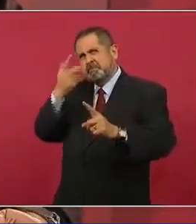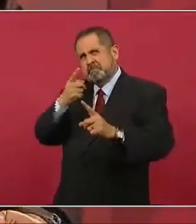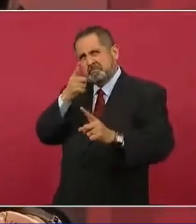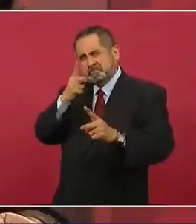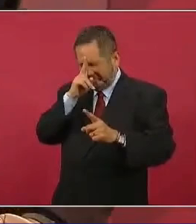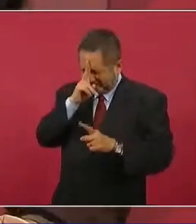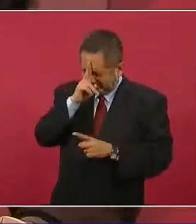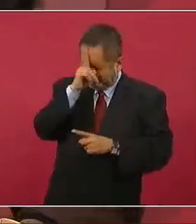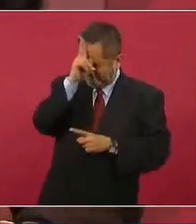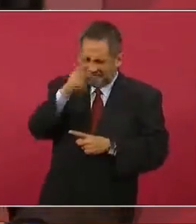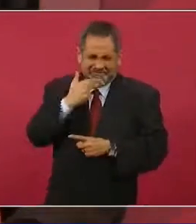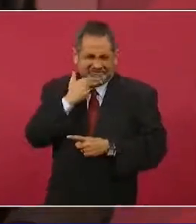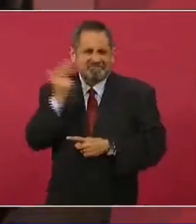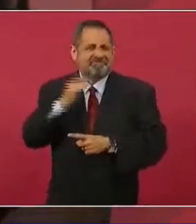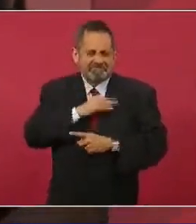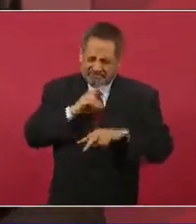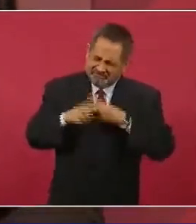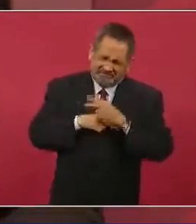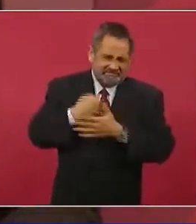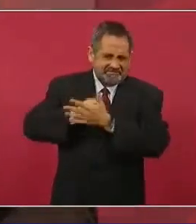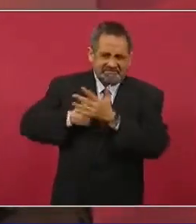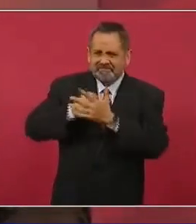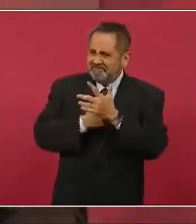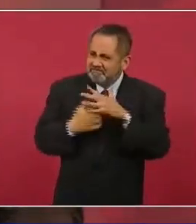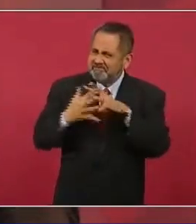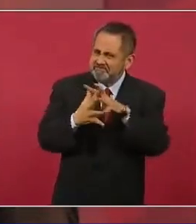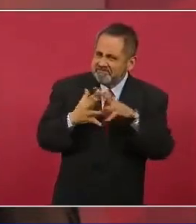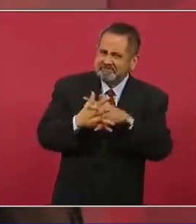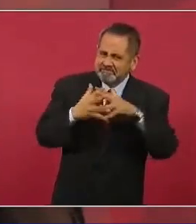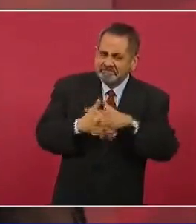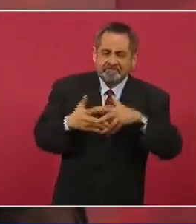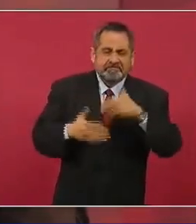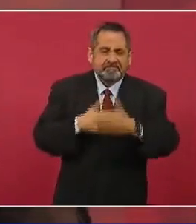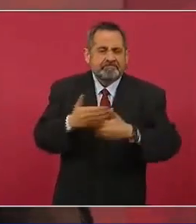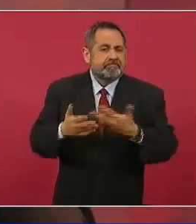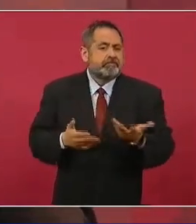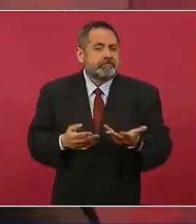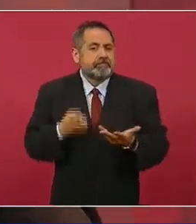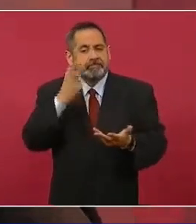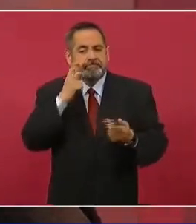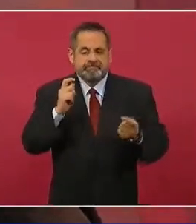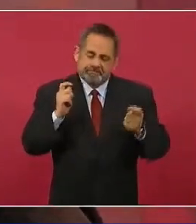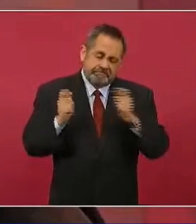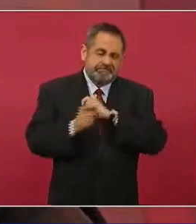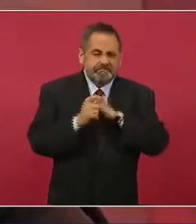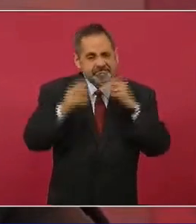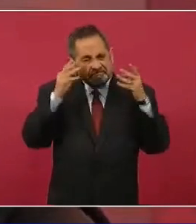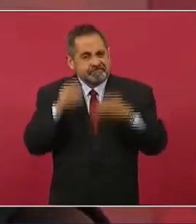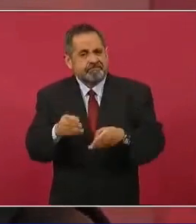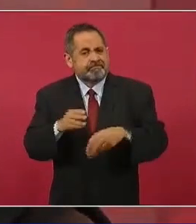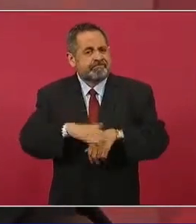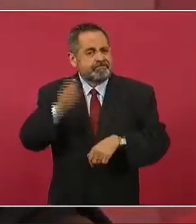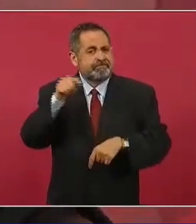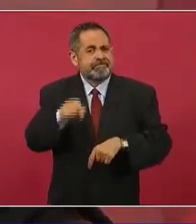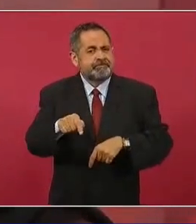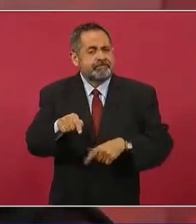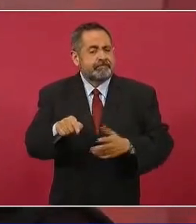es lo que lo impulsa, eso es lo que lo lleva a aplicarse a fondo.